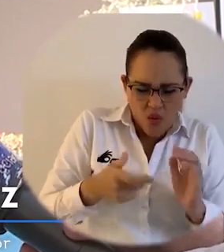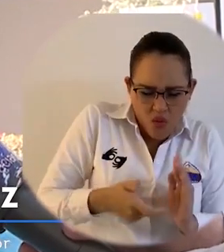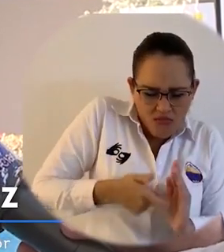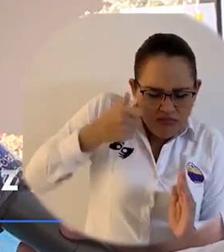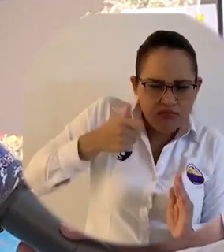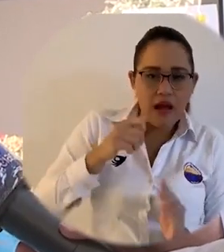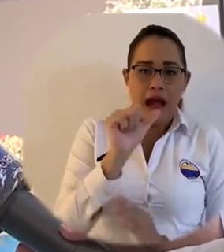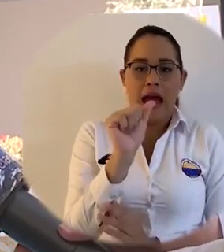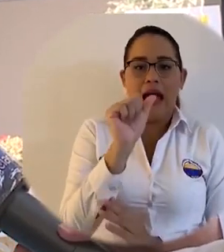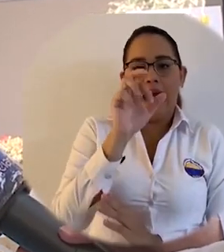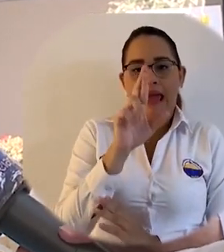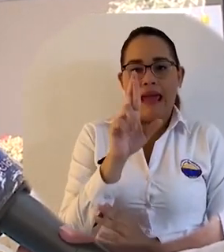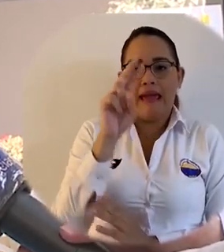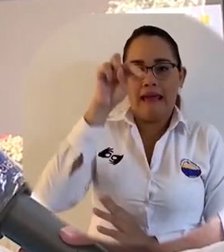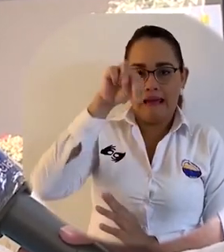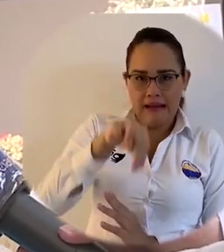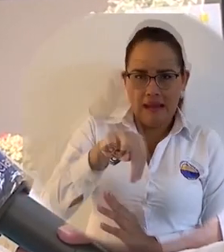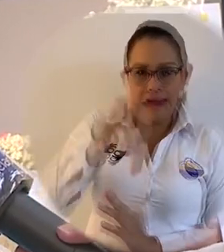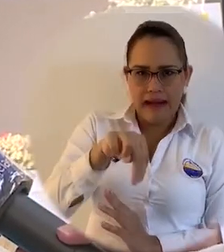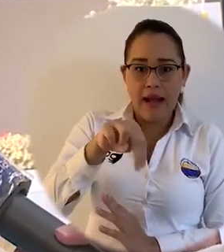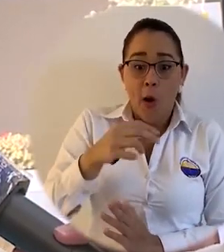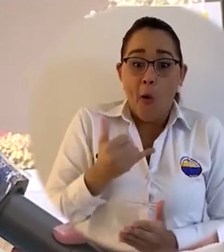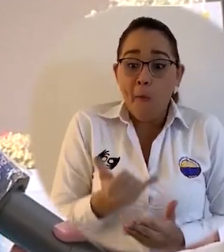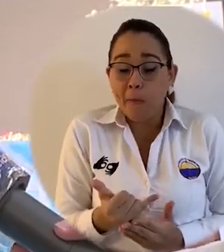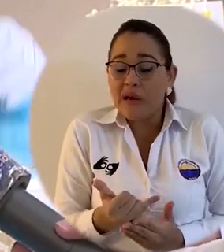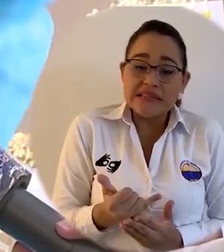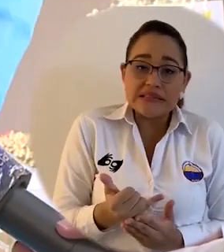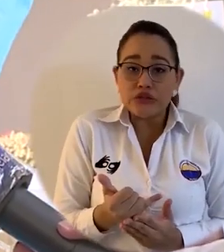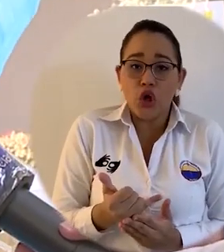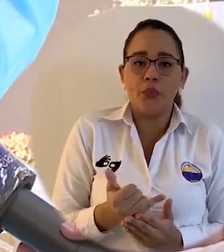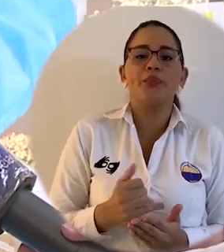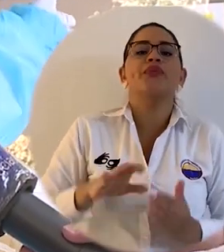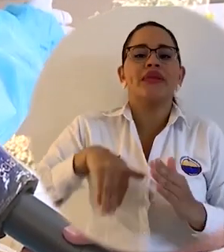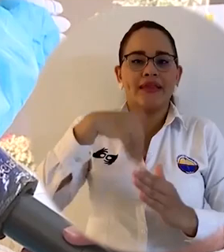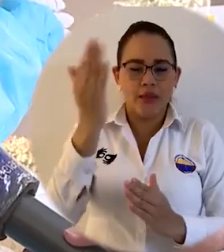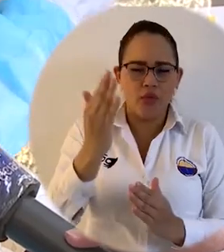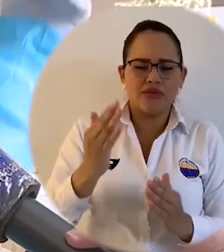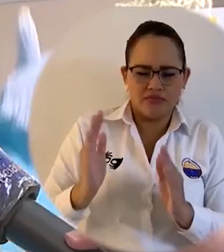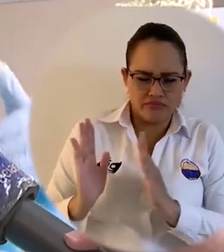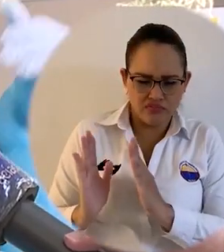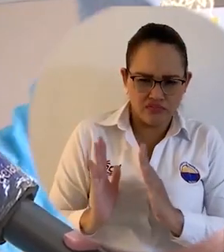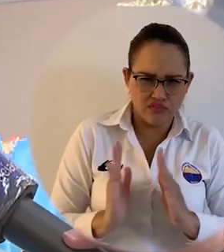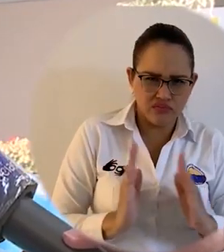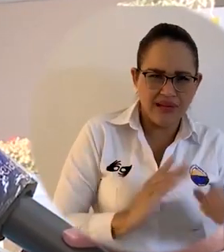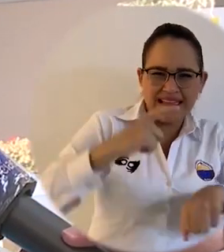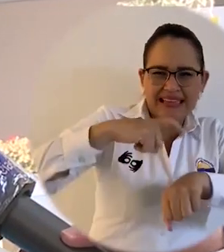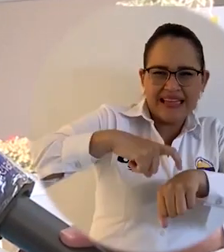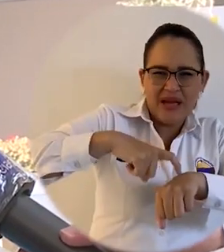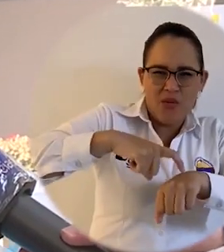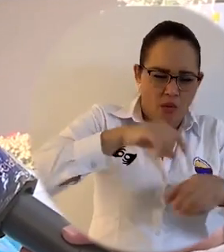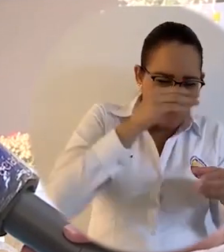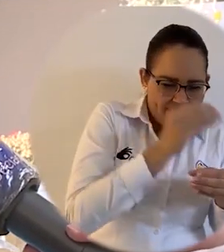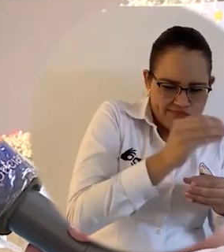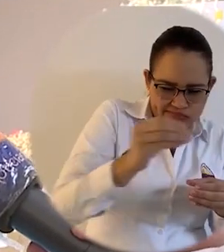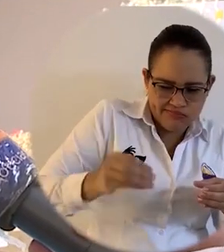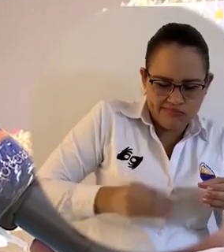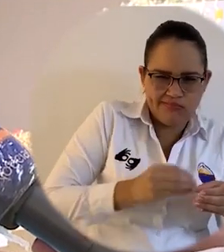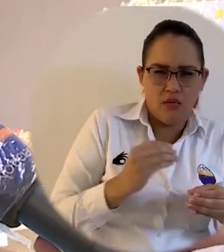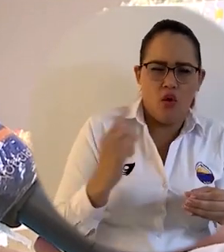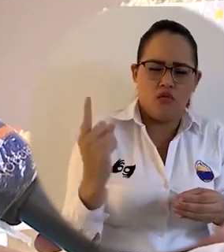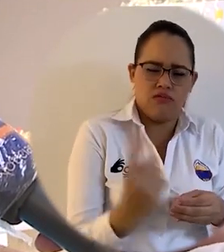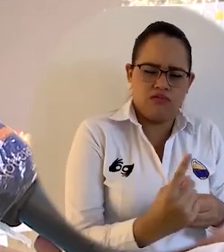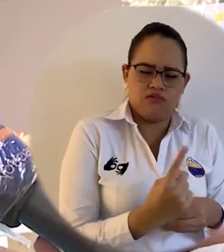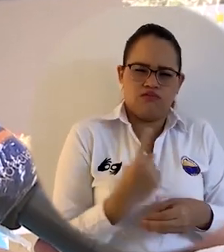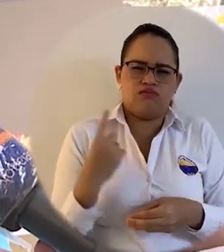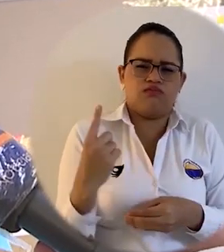ARN extraído o el ácido nucleico extraído de las muestras y se hace el corrido en el termociclador de PCR en